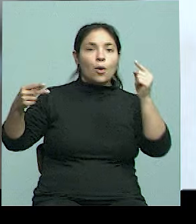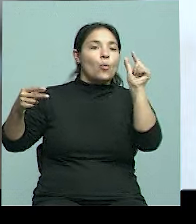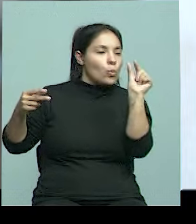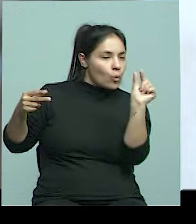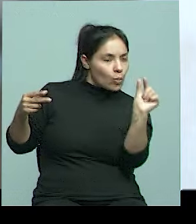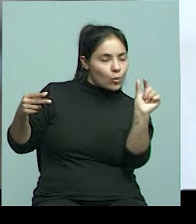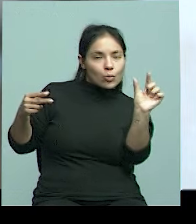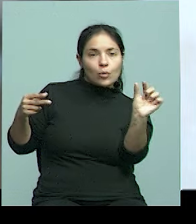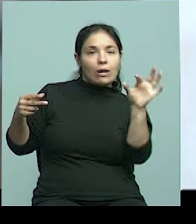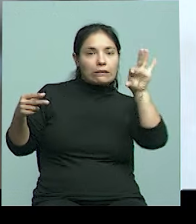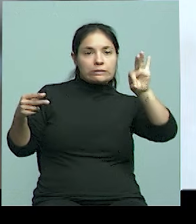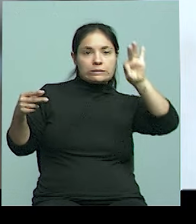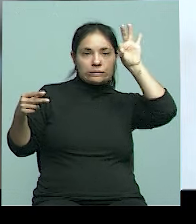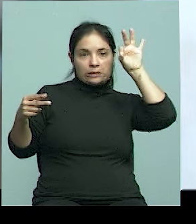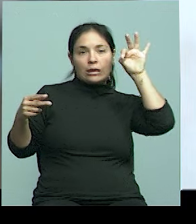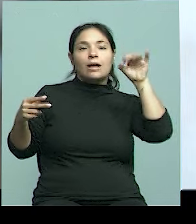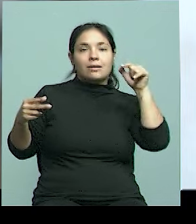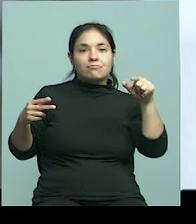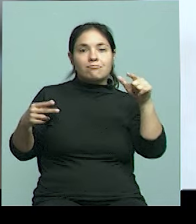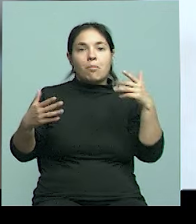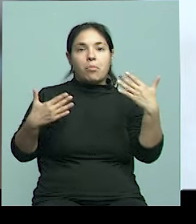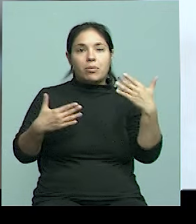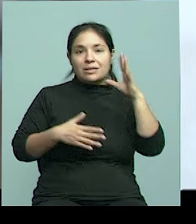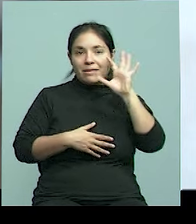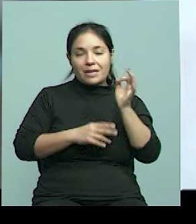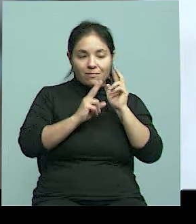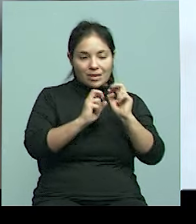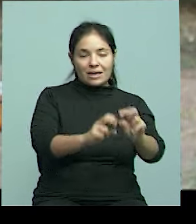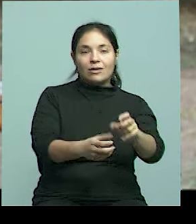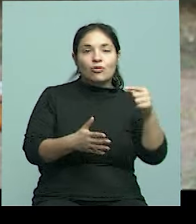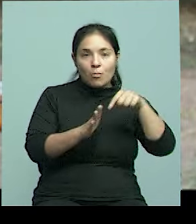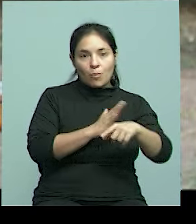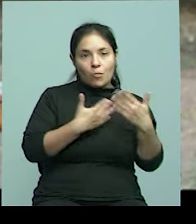hebra de ADN y que puede ser útil también a nivel de investigación.